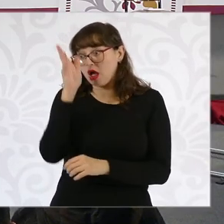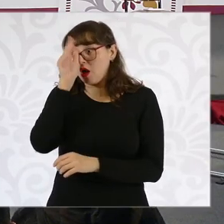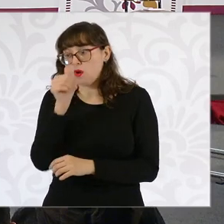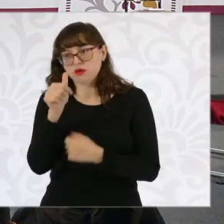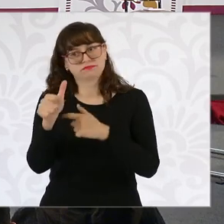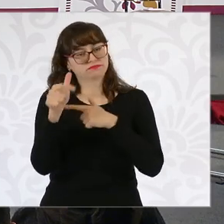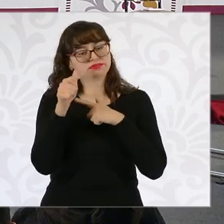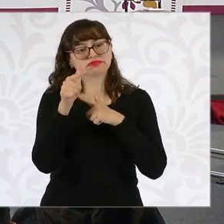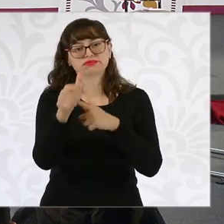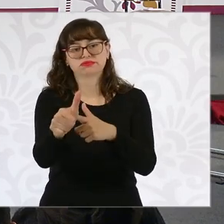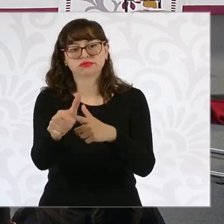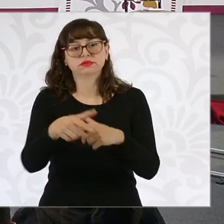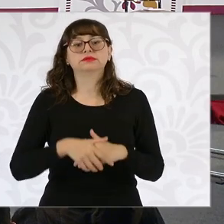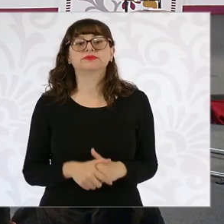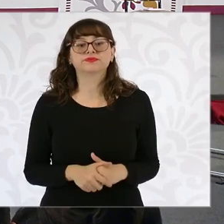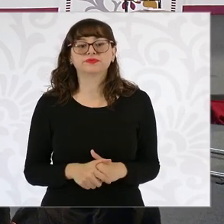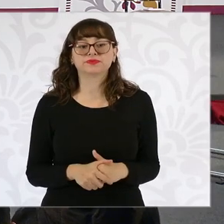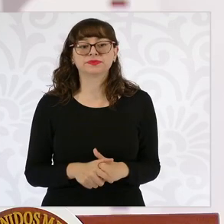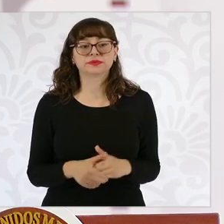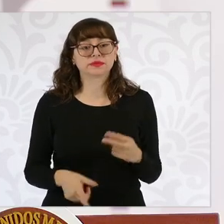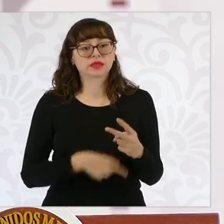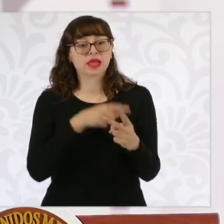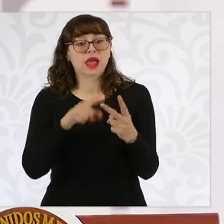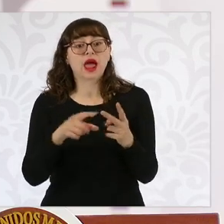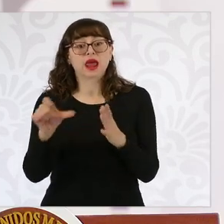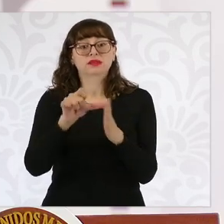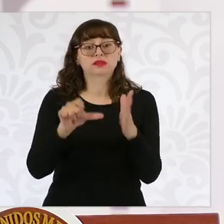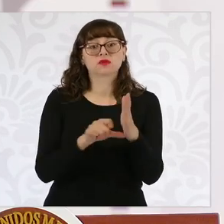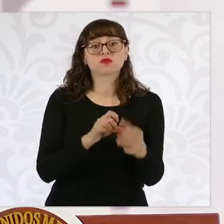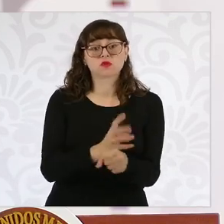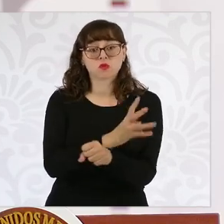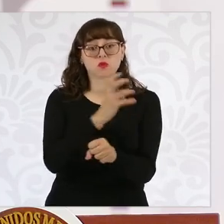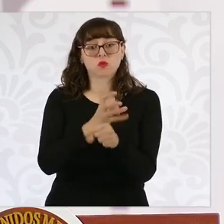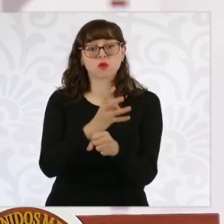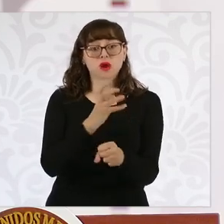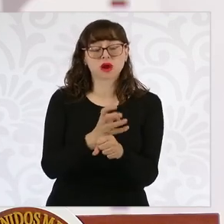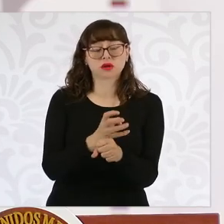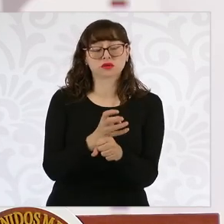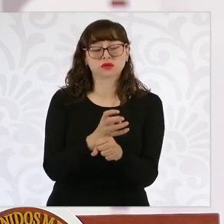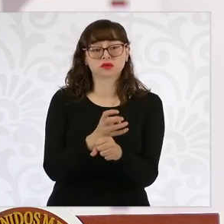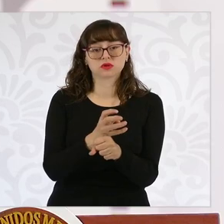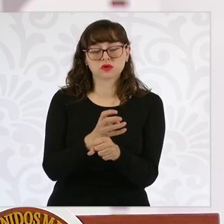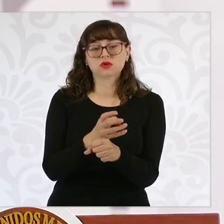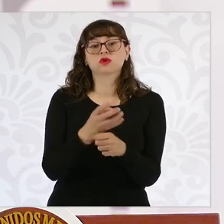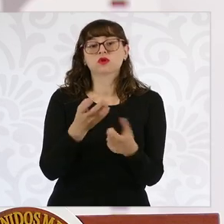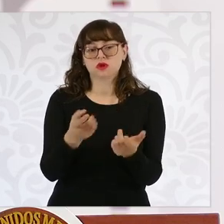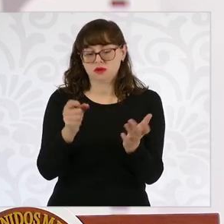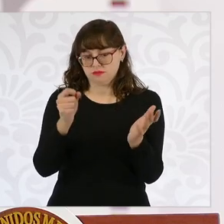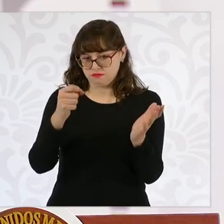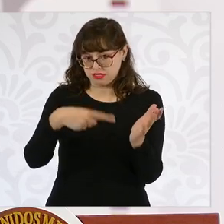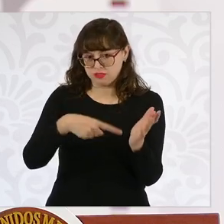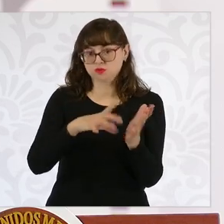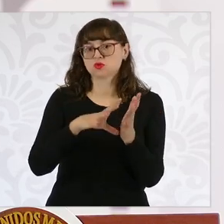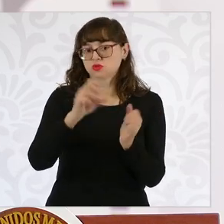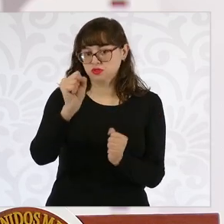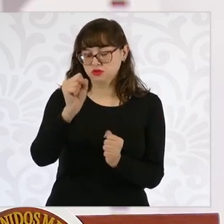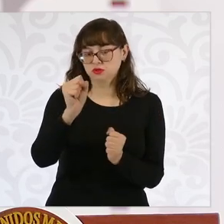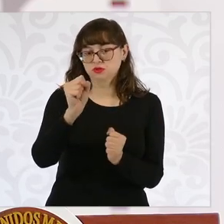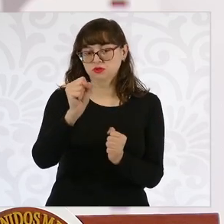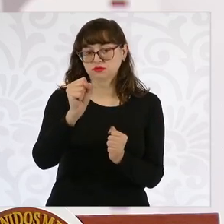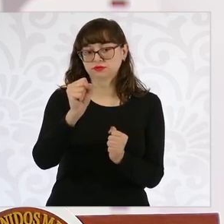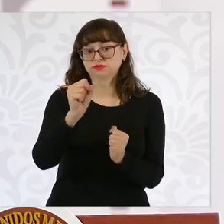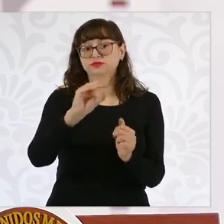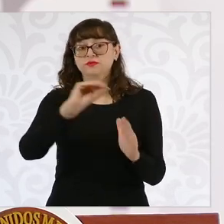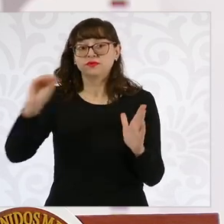Adelante. También el artículo cuarto y la Constitución hoy tendría por primera vez